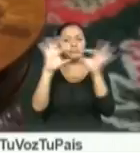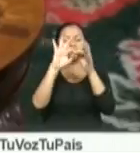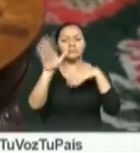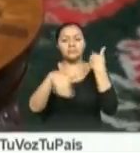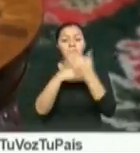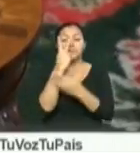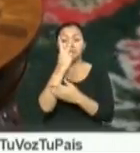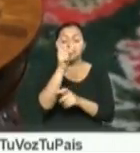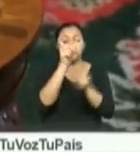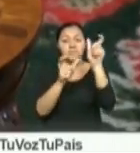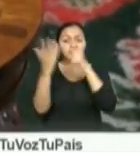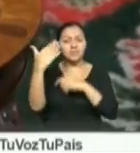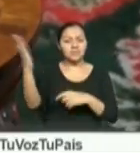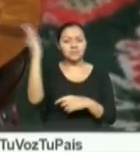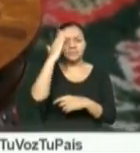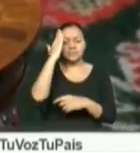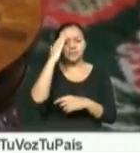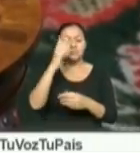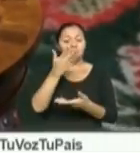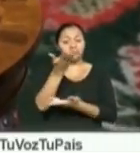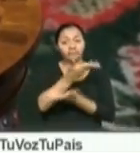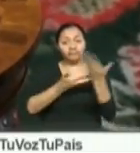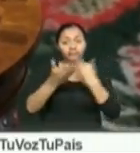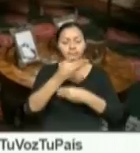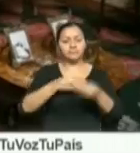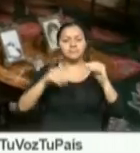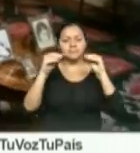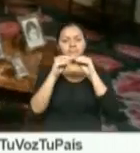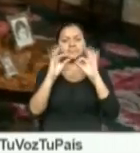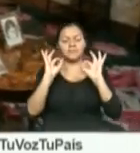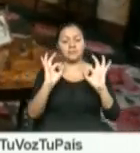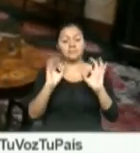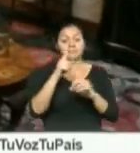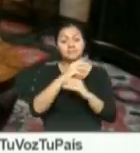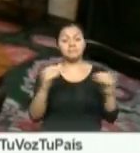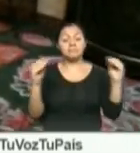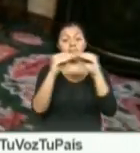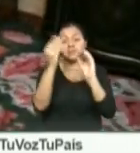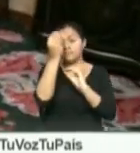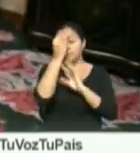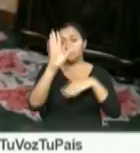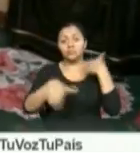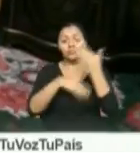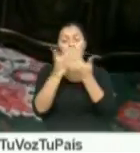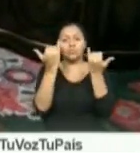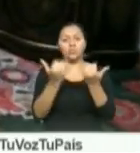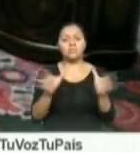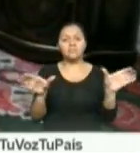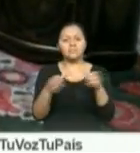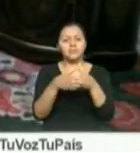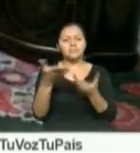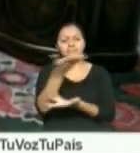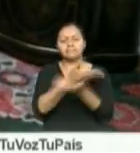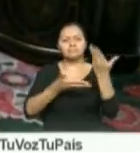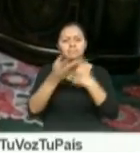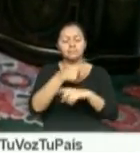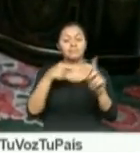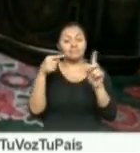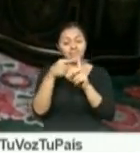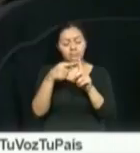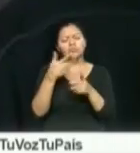pueda conocer la historia de forma lúdica y dinámica. Para mayor información sobre las diferentes ceremonias litúrgicas,